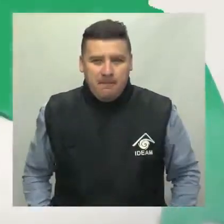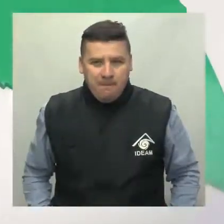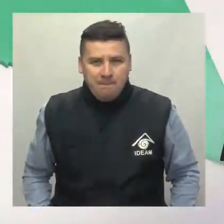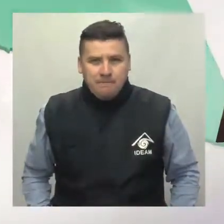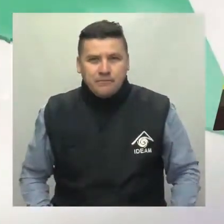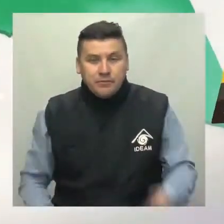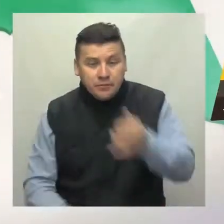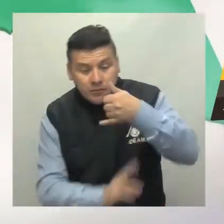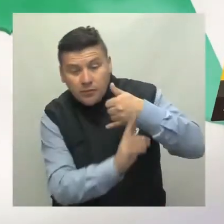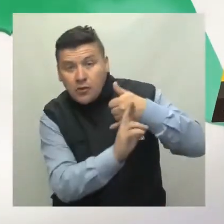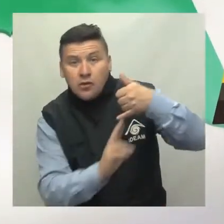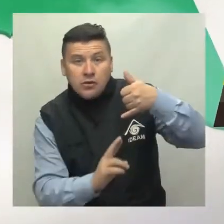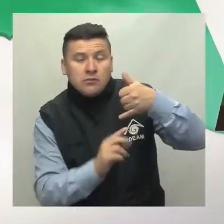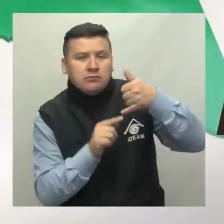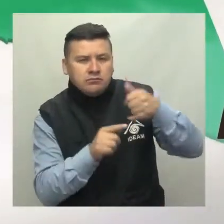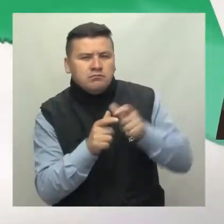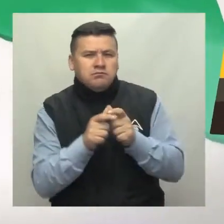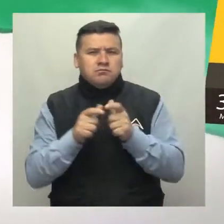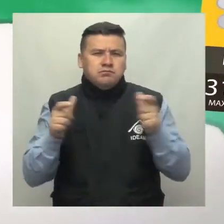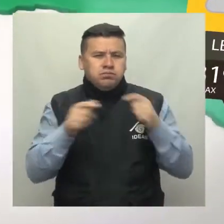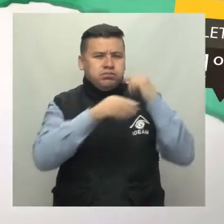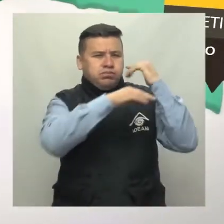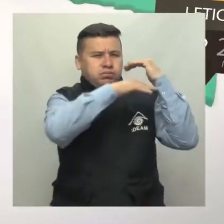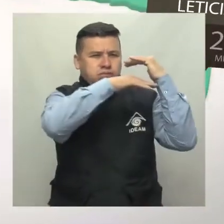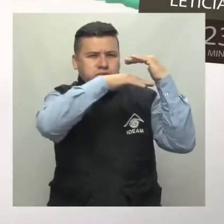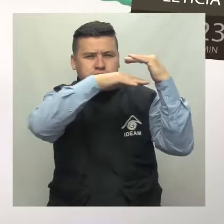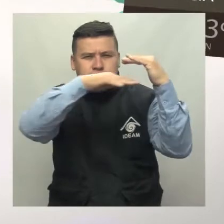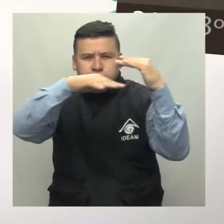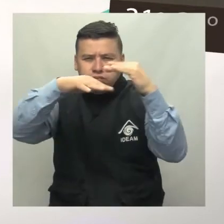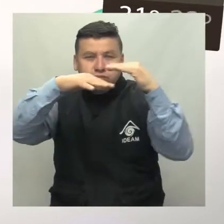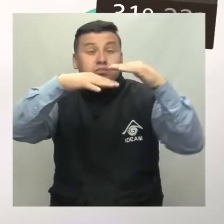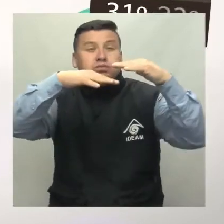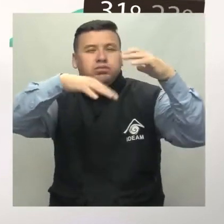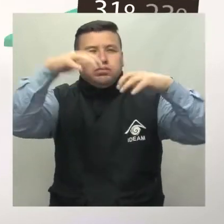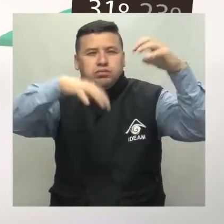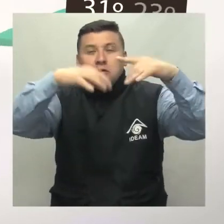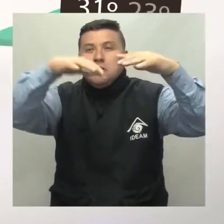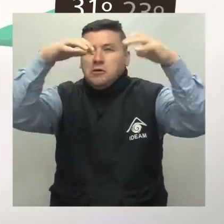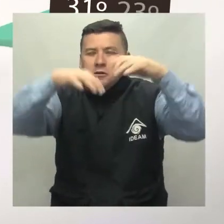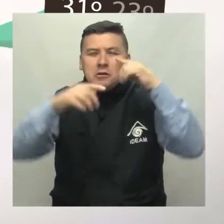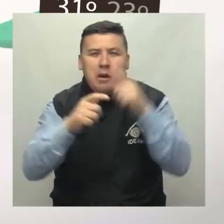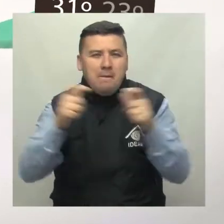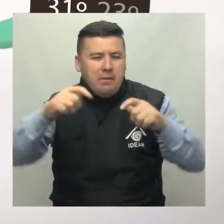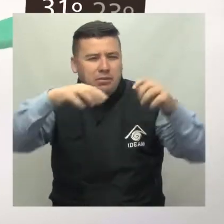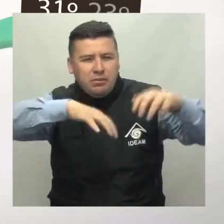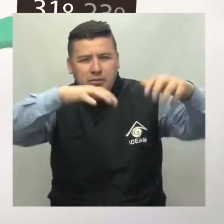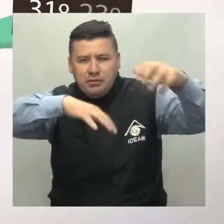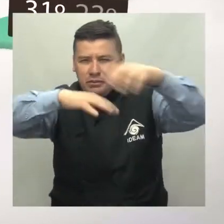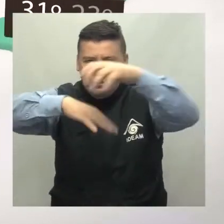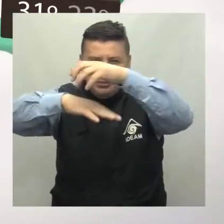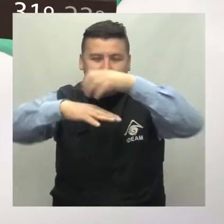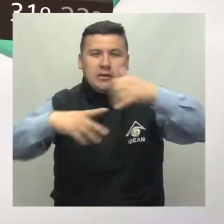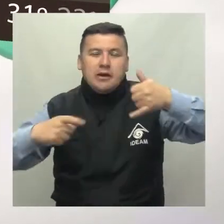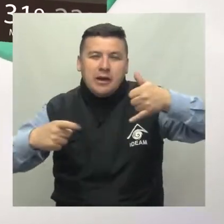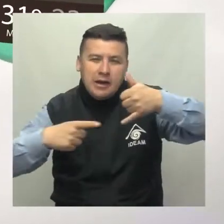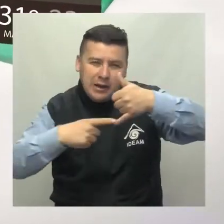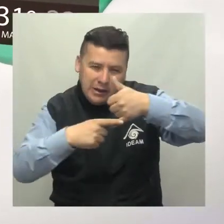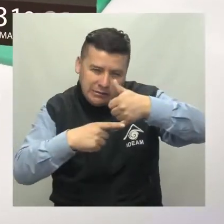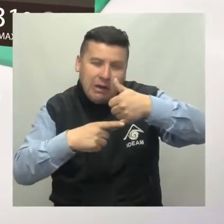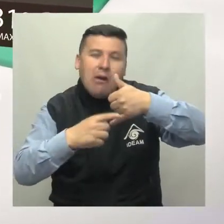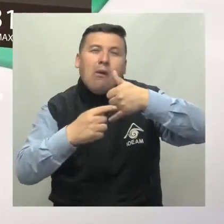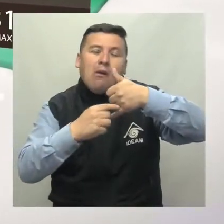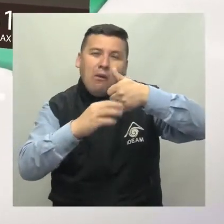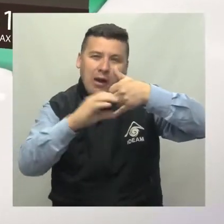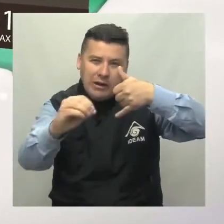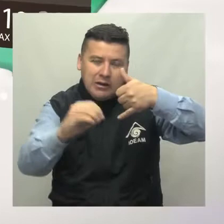En el sur del territorio se espera abundante nubosidad con precipitaciones ligeras de variada intensidad en sectores de Amazonas y del